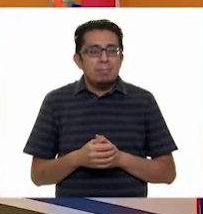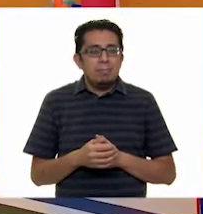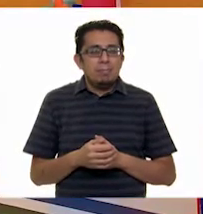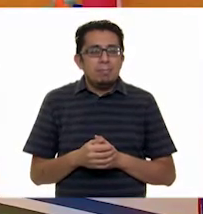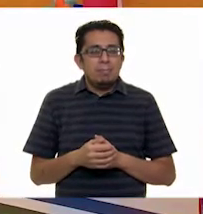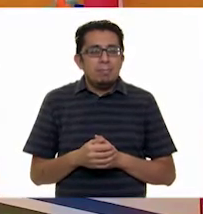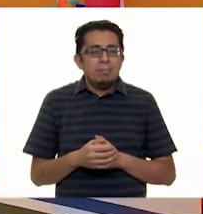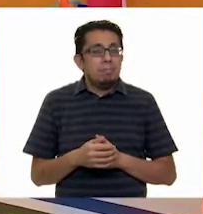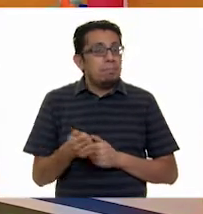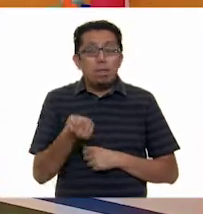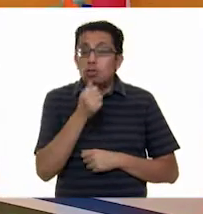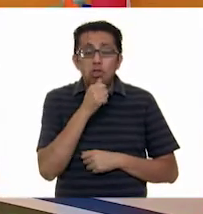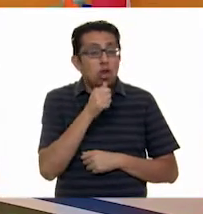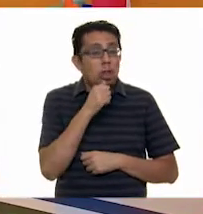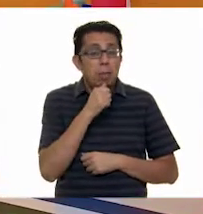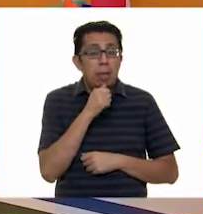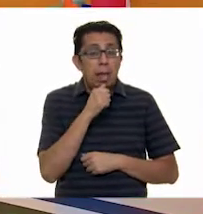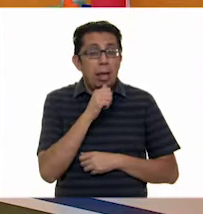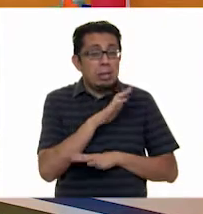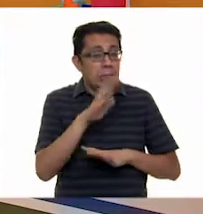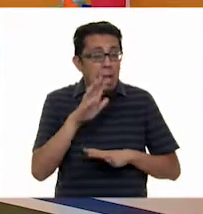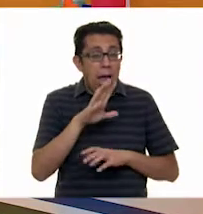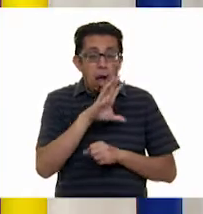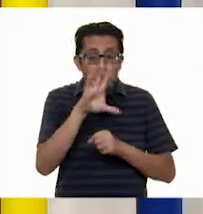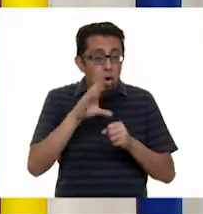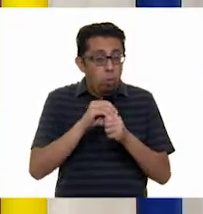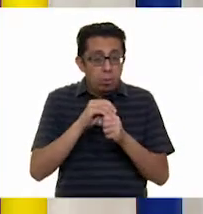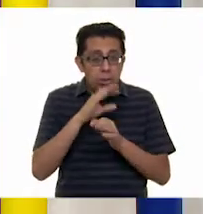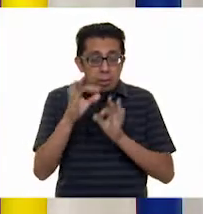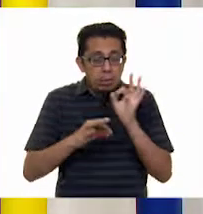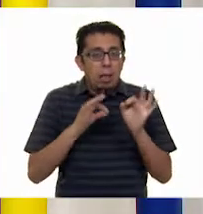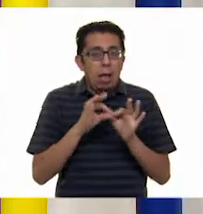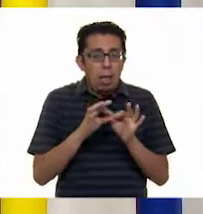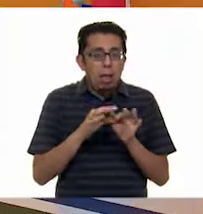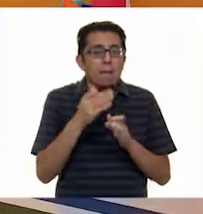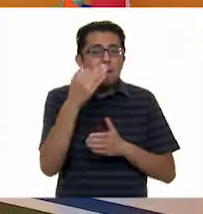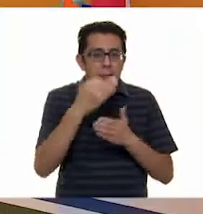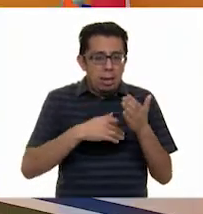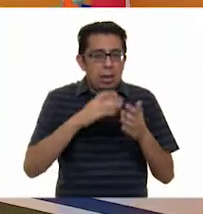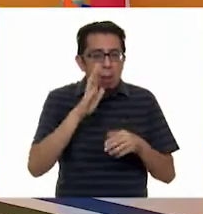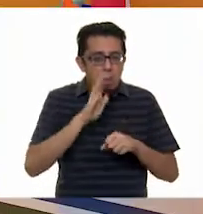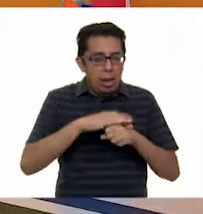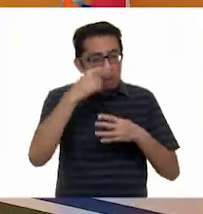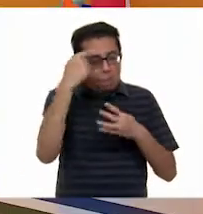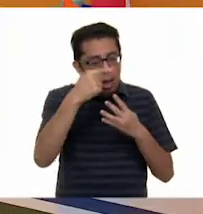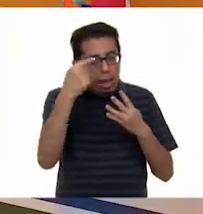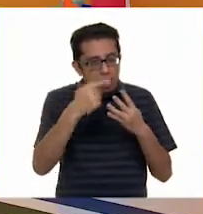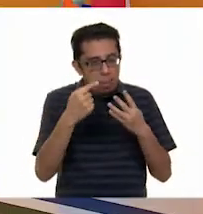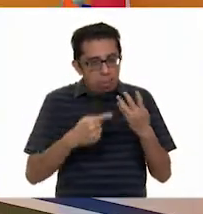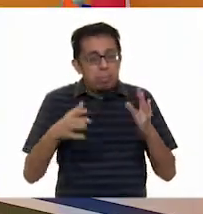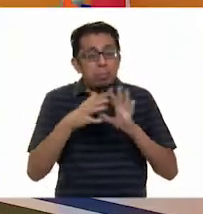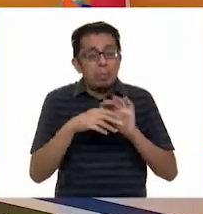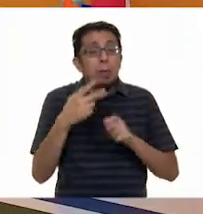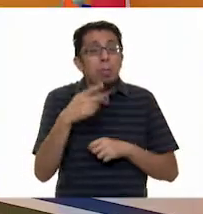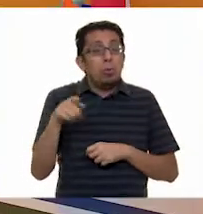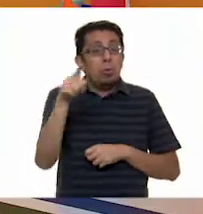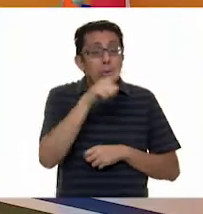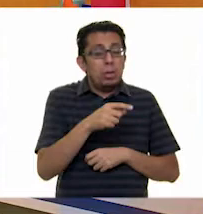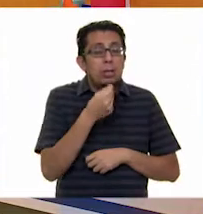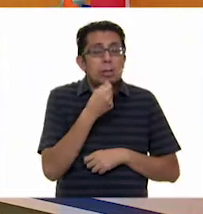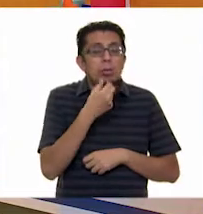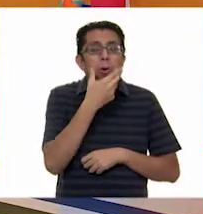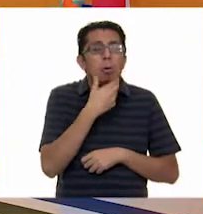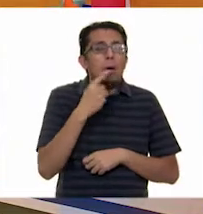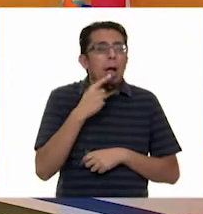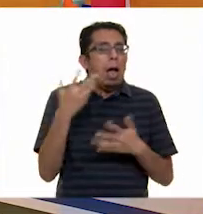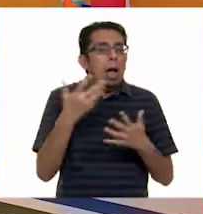no, todavía no tenemos todo listo. Hace falta ver más elementos, cómo vamos a ir estructurando, pero lo que les toca a ustedes, niñas y niños,